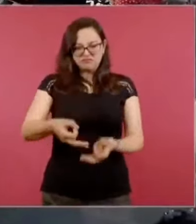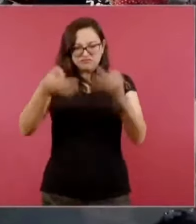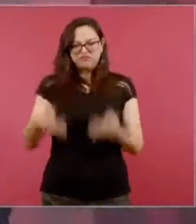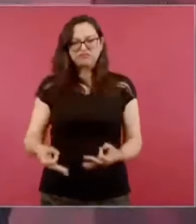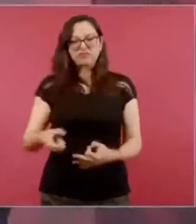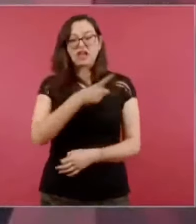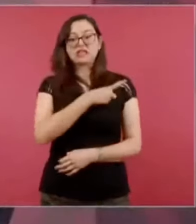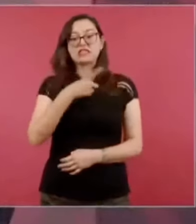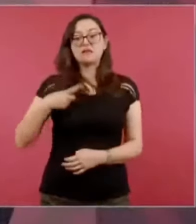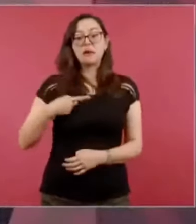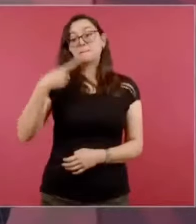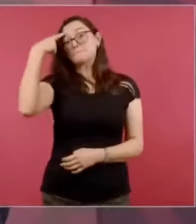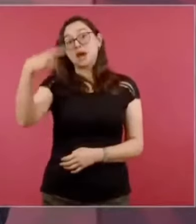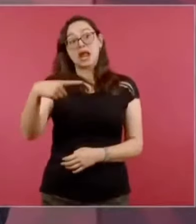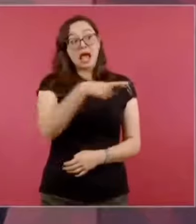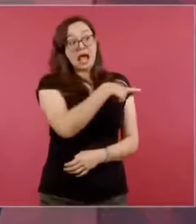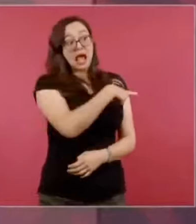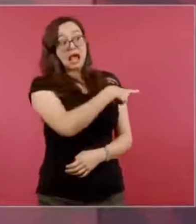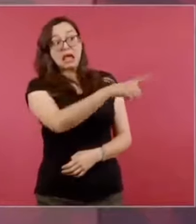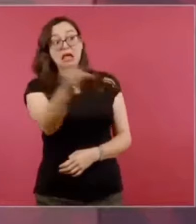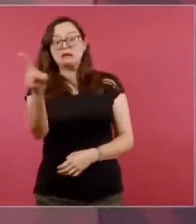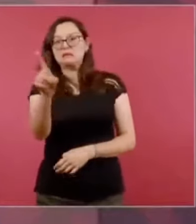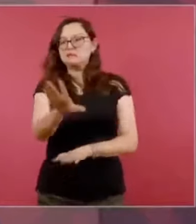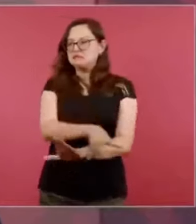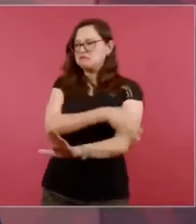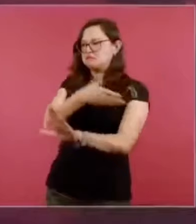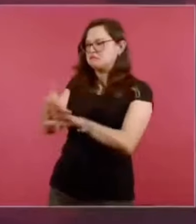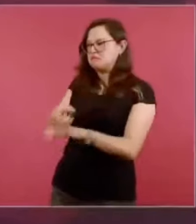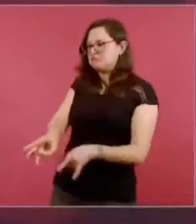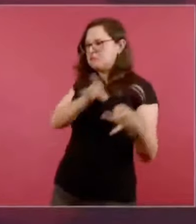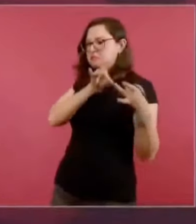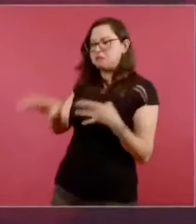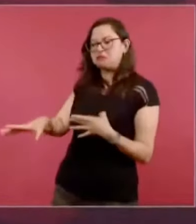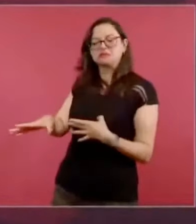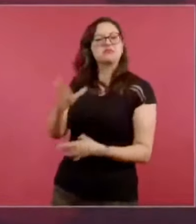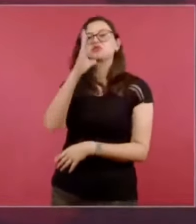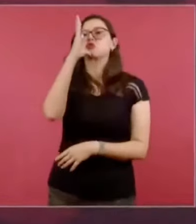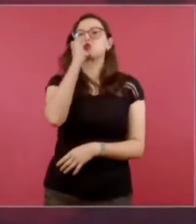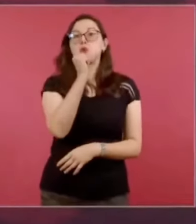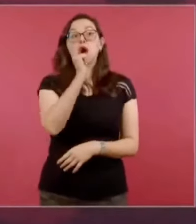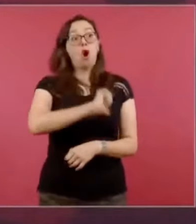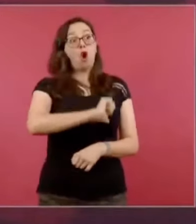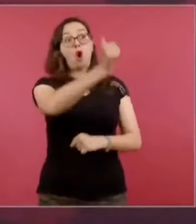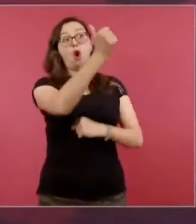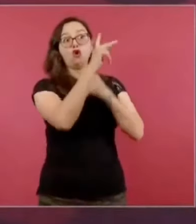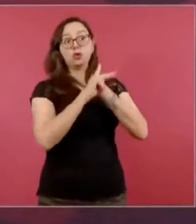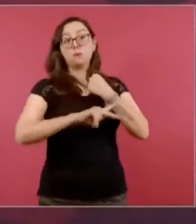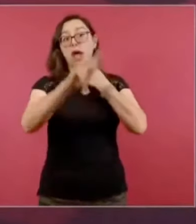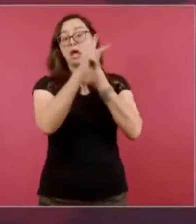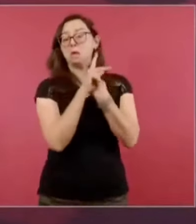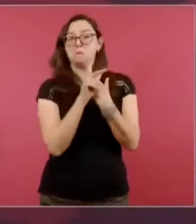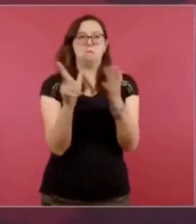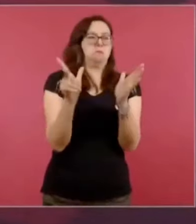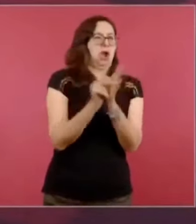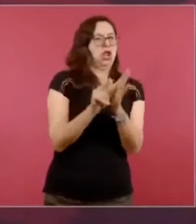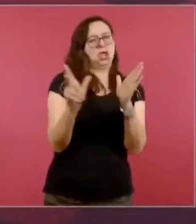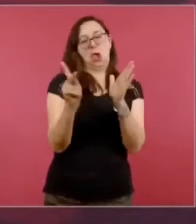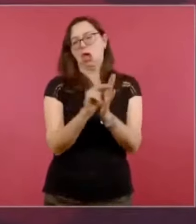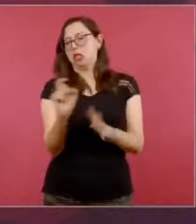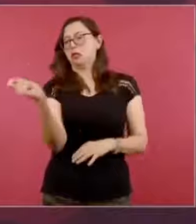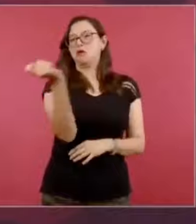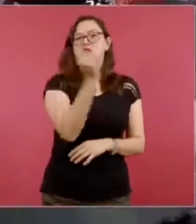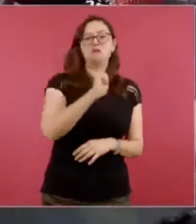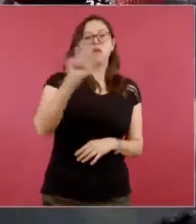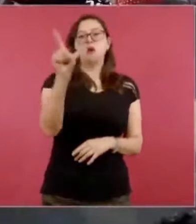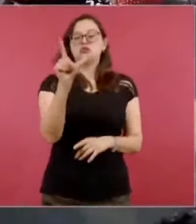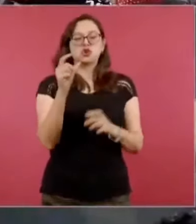mucho menos extranjeros. Trátese del New York Times, trátese del Departamento de Estado,